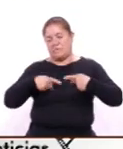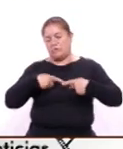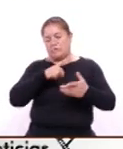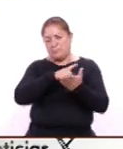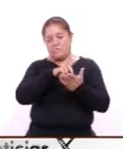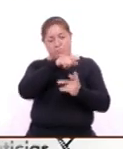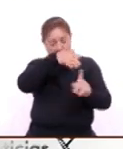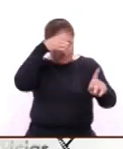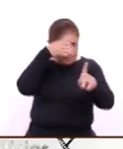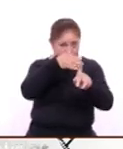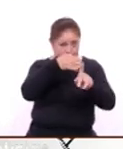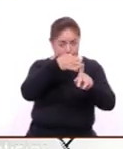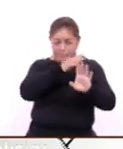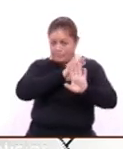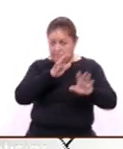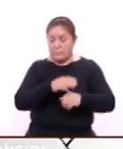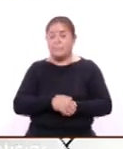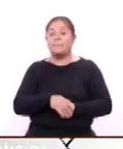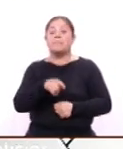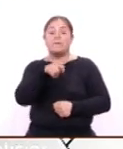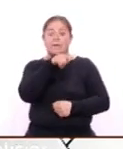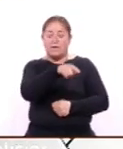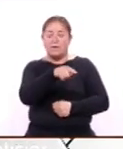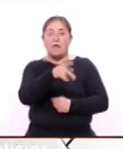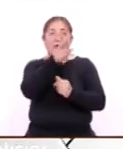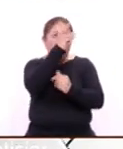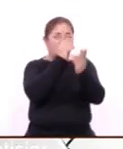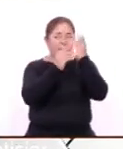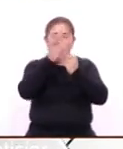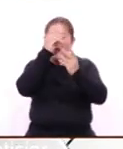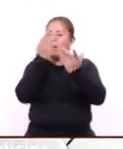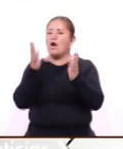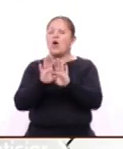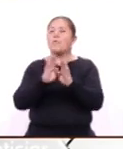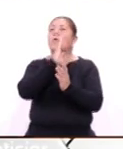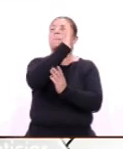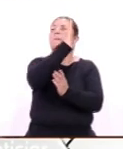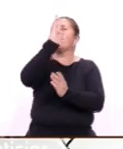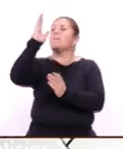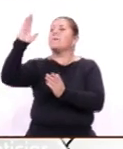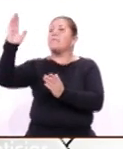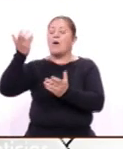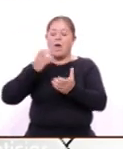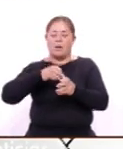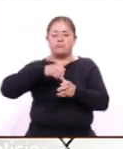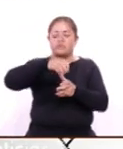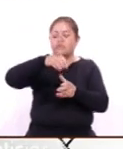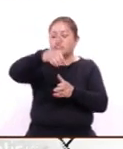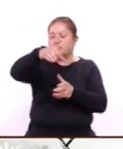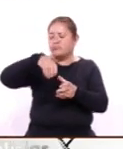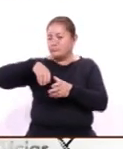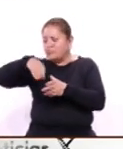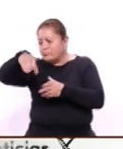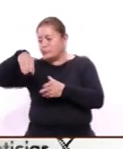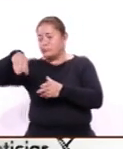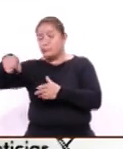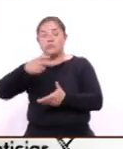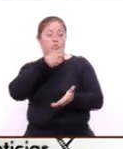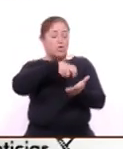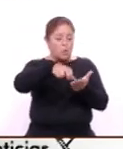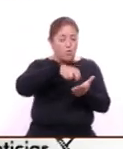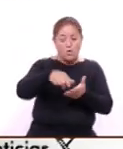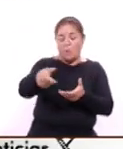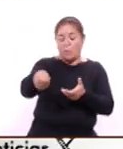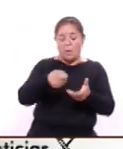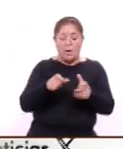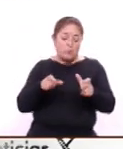específicamente para que ellos puedan poner las estanterías acomodar los productos para que puedan cobrar incluso